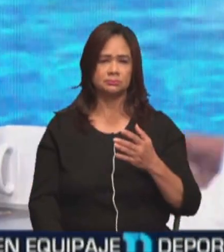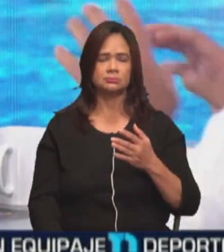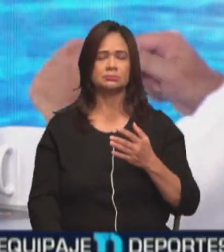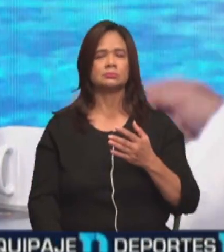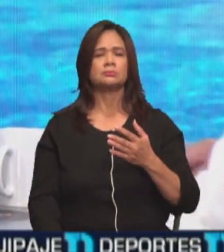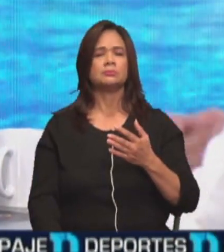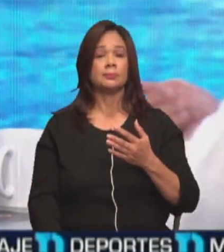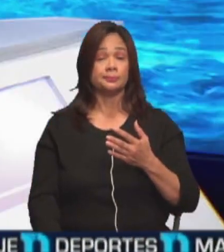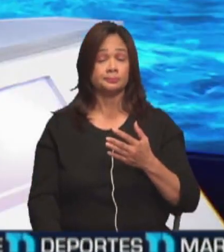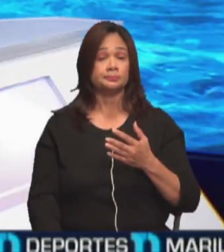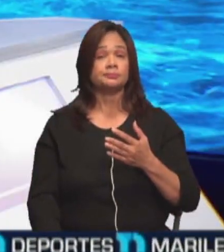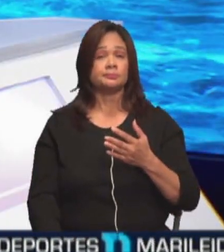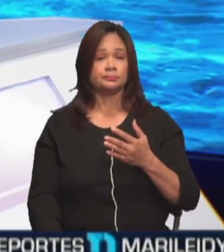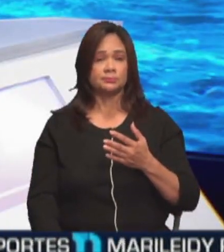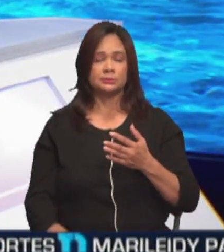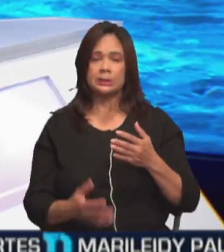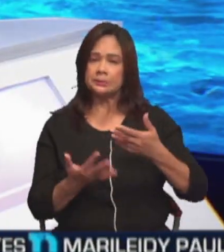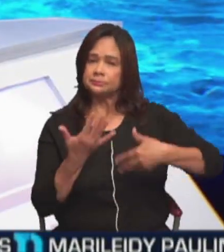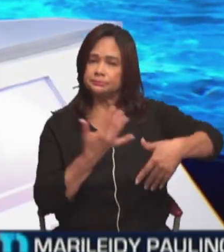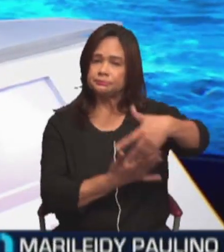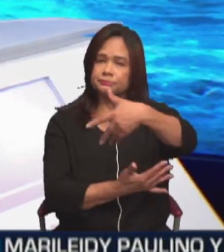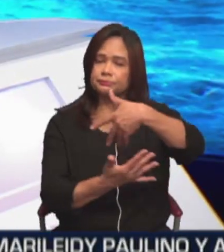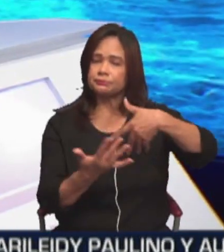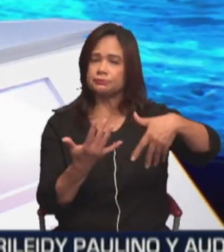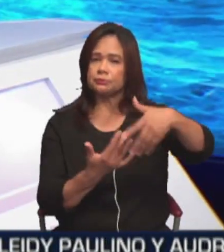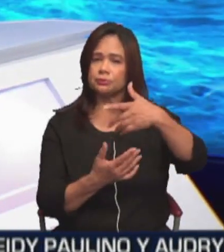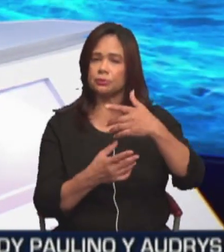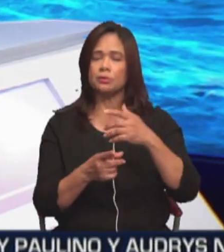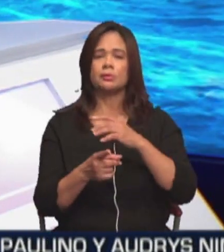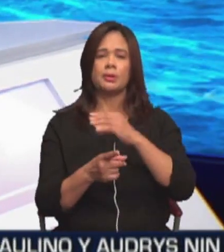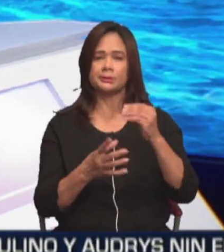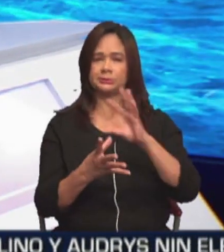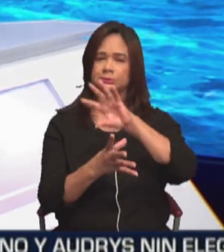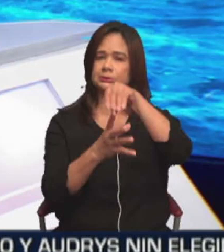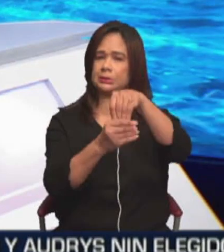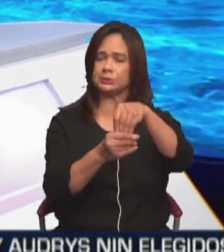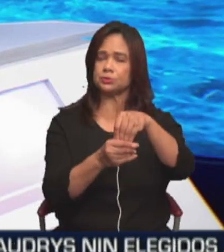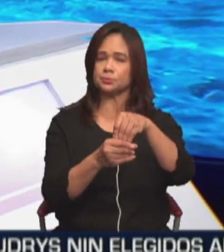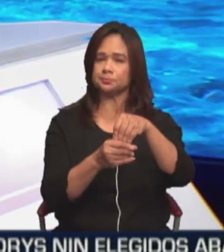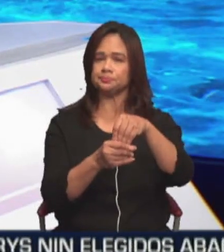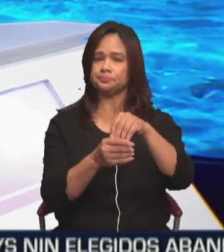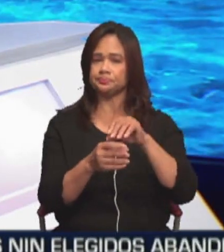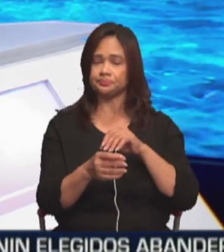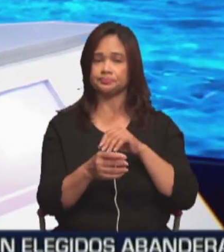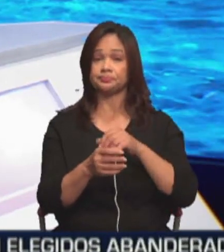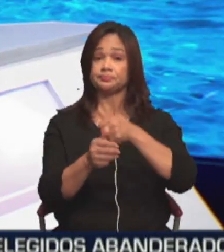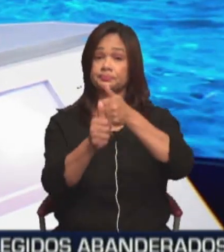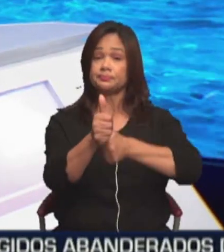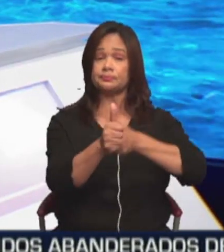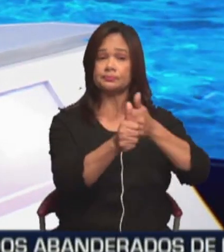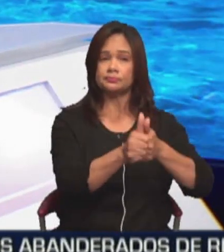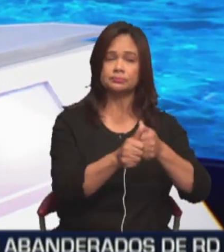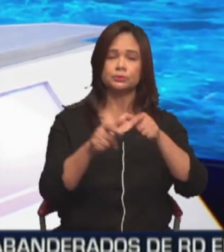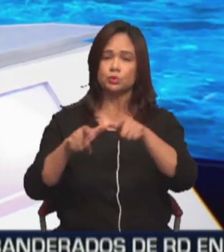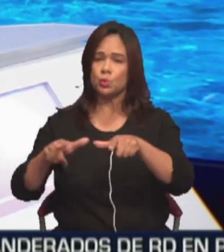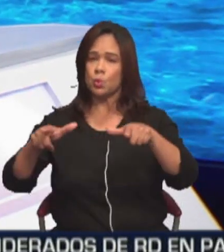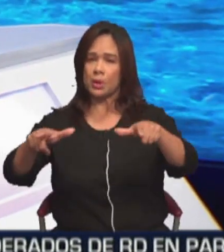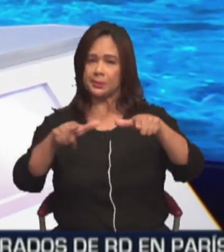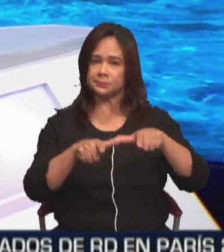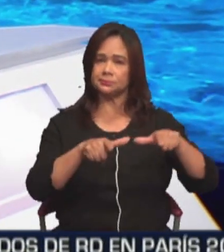no, no, no. Esto es de acercamiento y de integración. Entonces, en cada área hemos jugado un